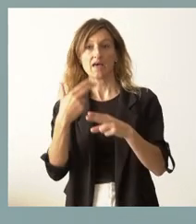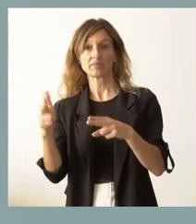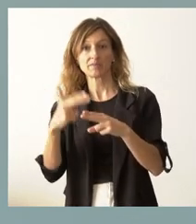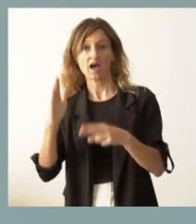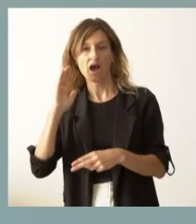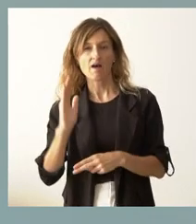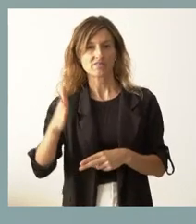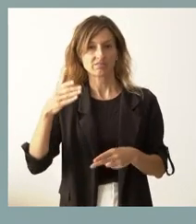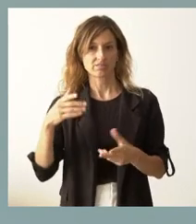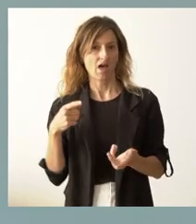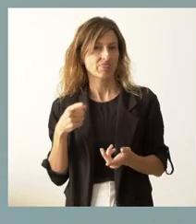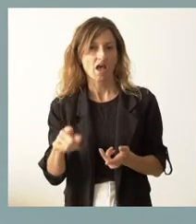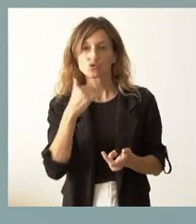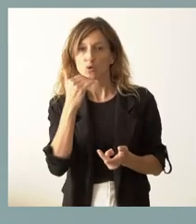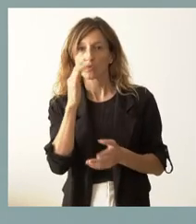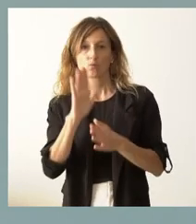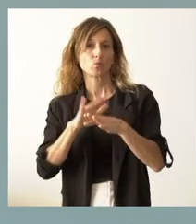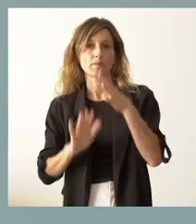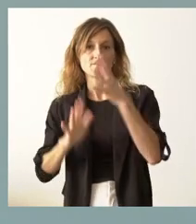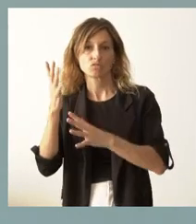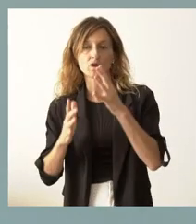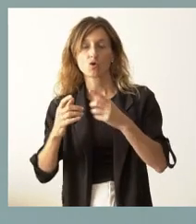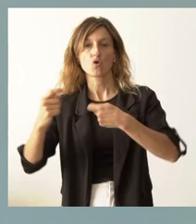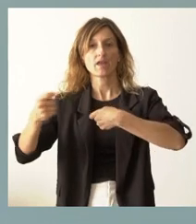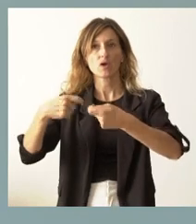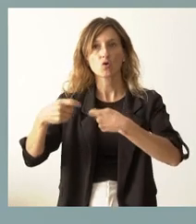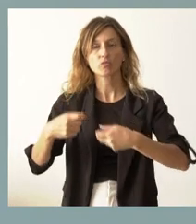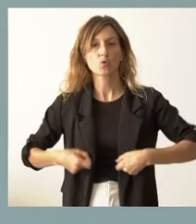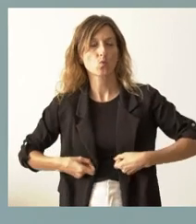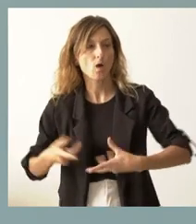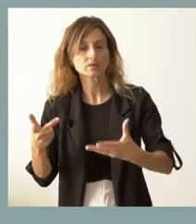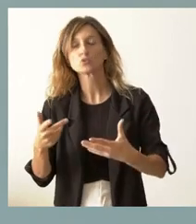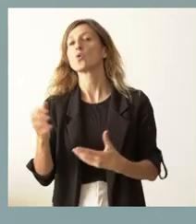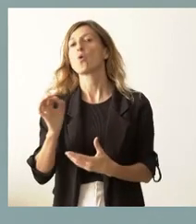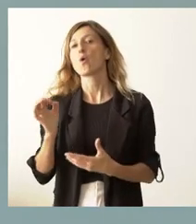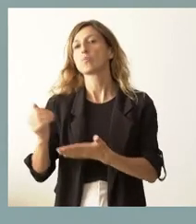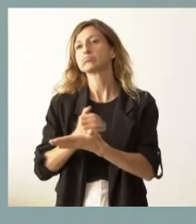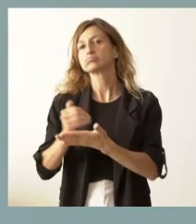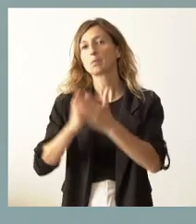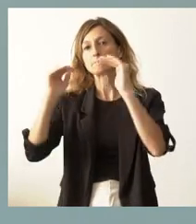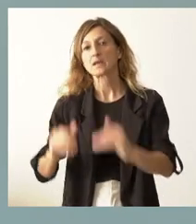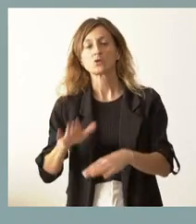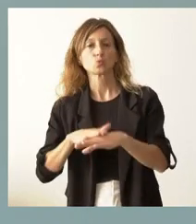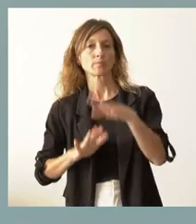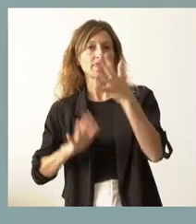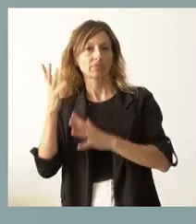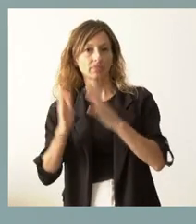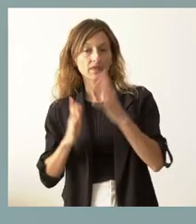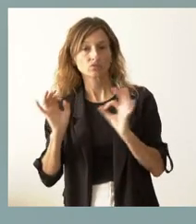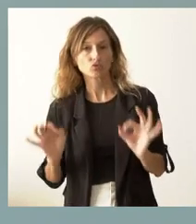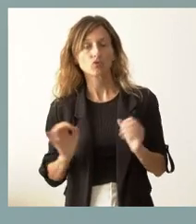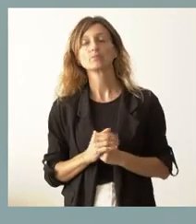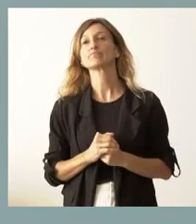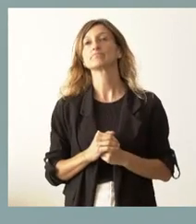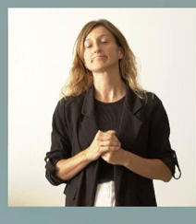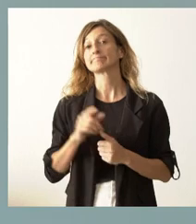gravemente dañada, su negocio, su cifra de negocio, su volumen de rentabilidad como consecuencia del incendio.